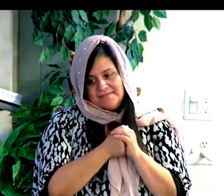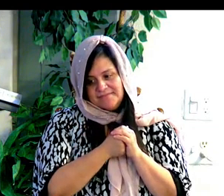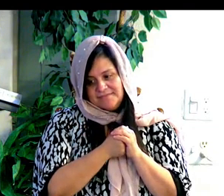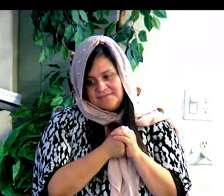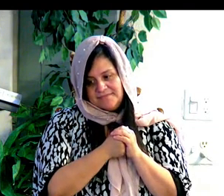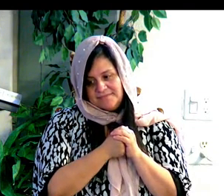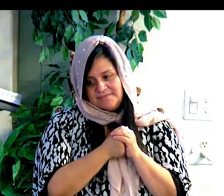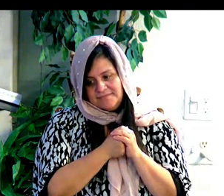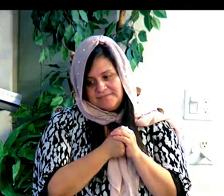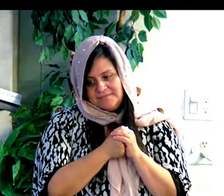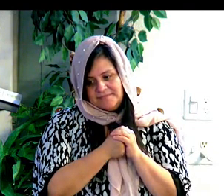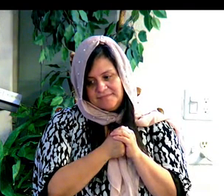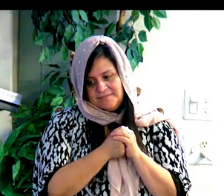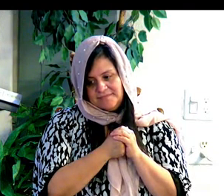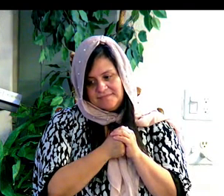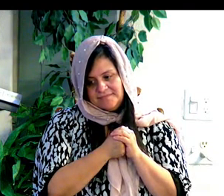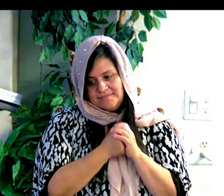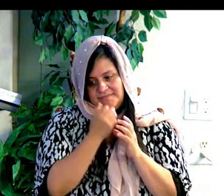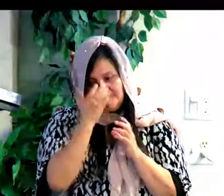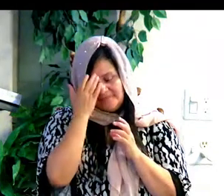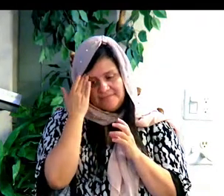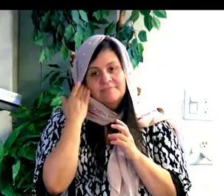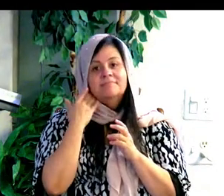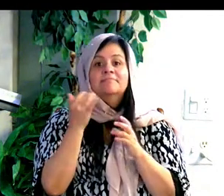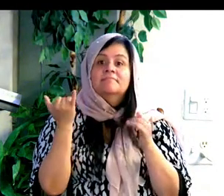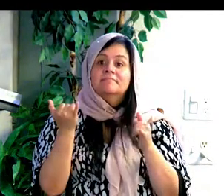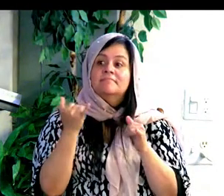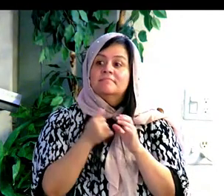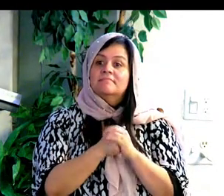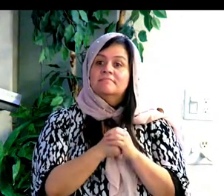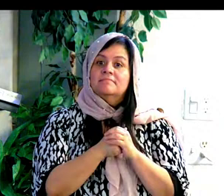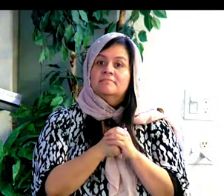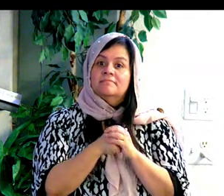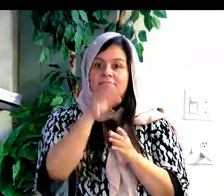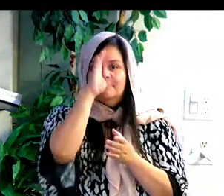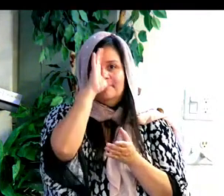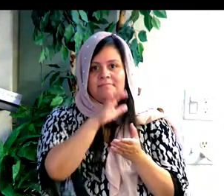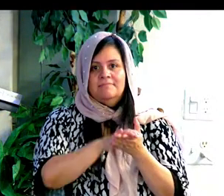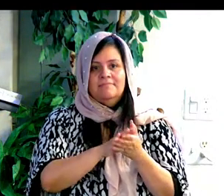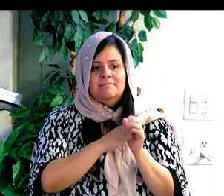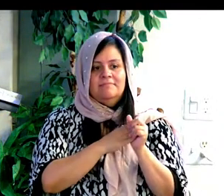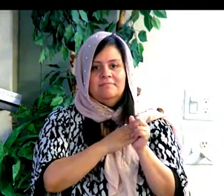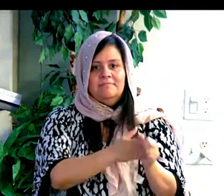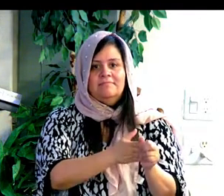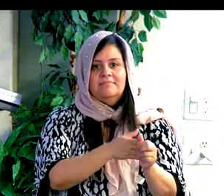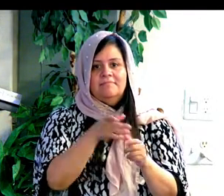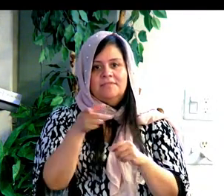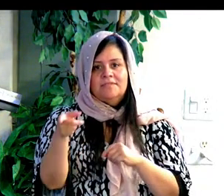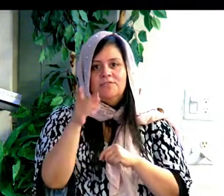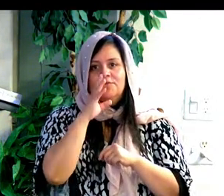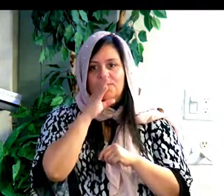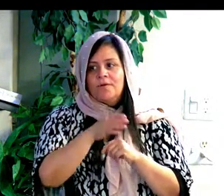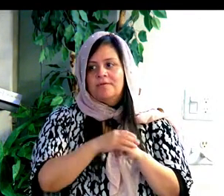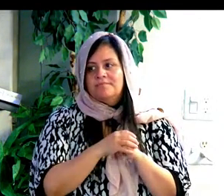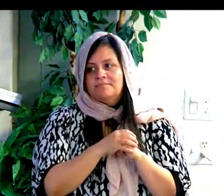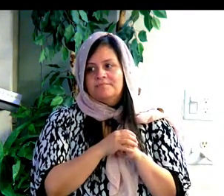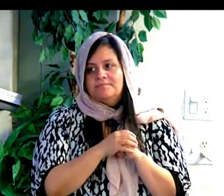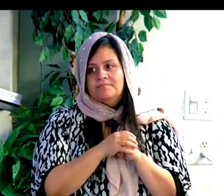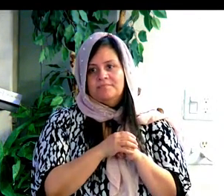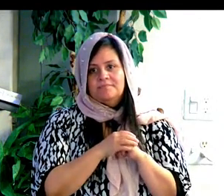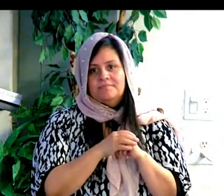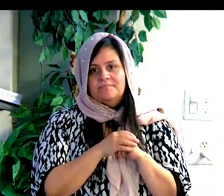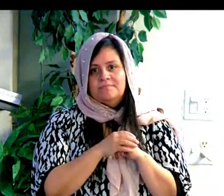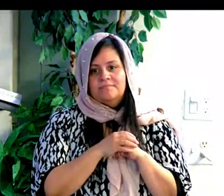su padre y madre, but now she's going to be led by her husband. Y después ahora va a ser guiada por medio de su novio o su